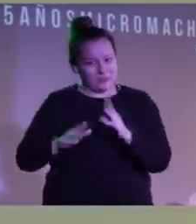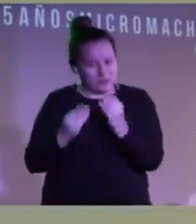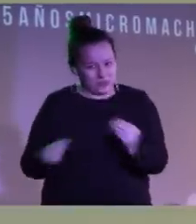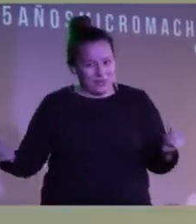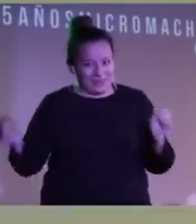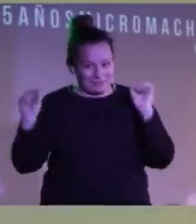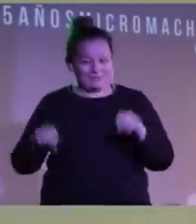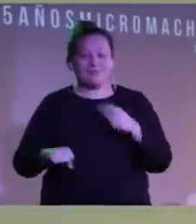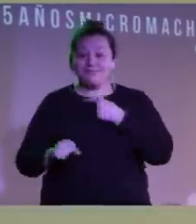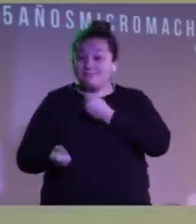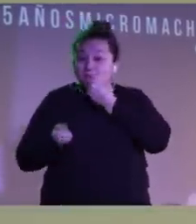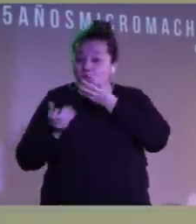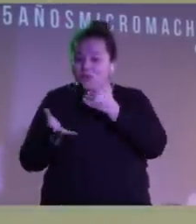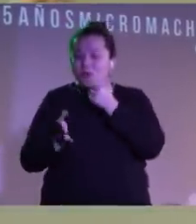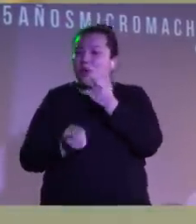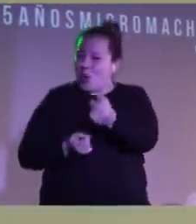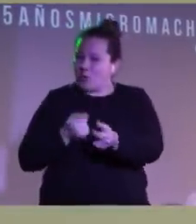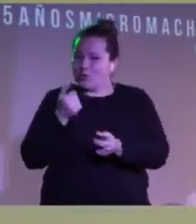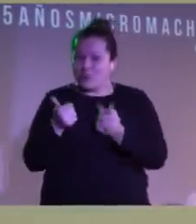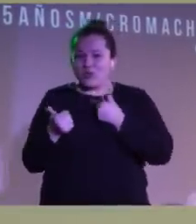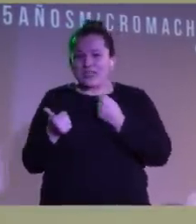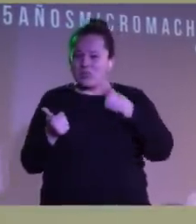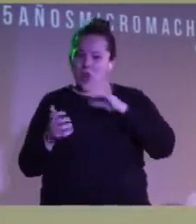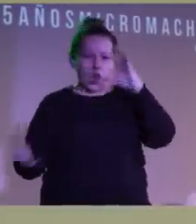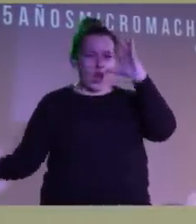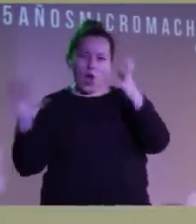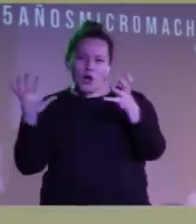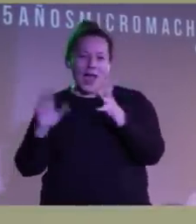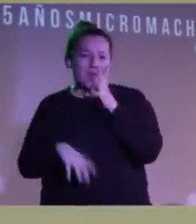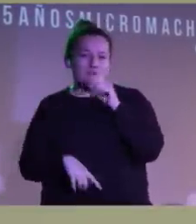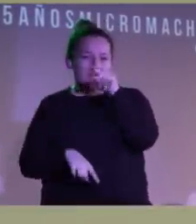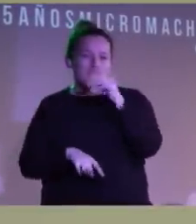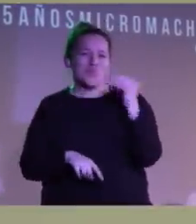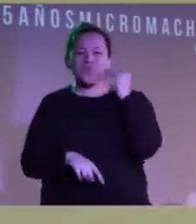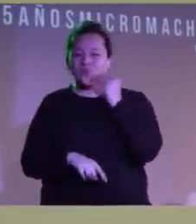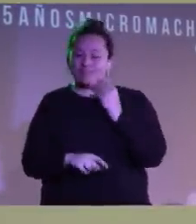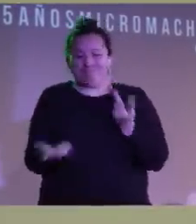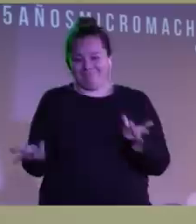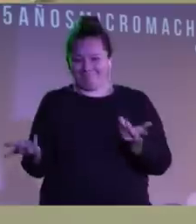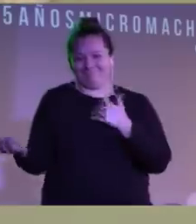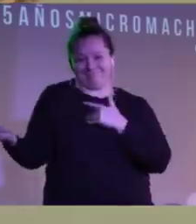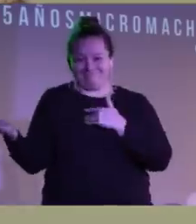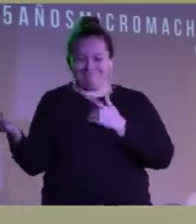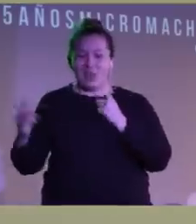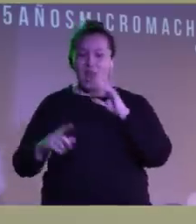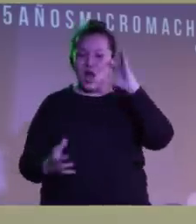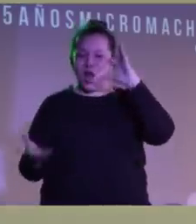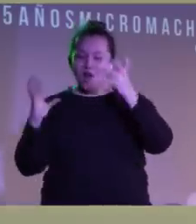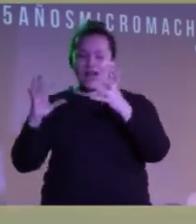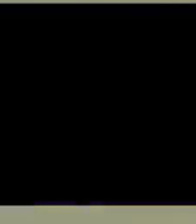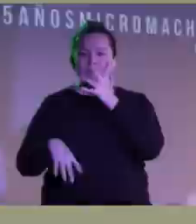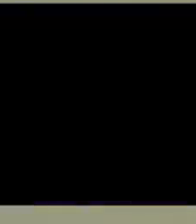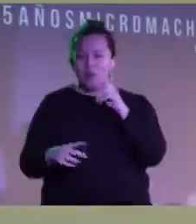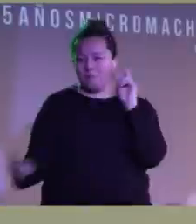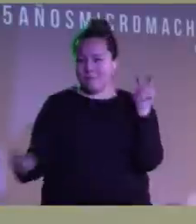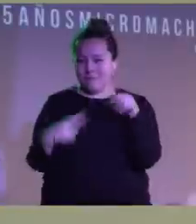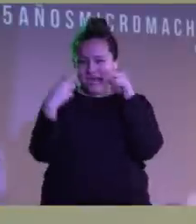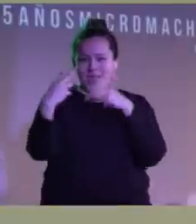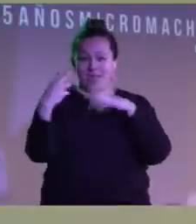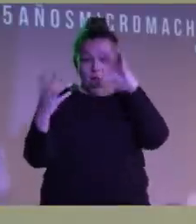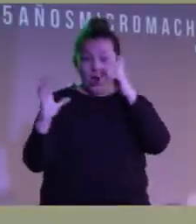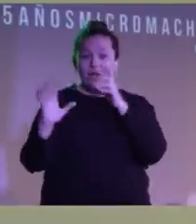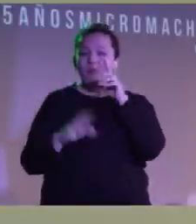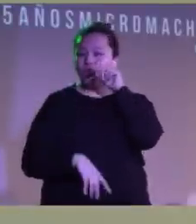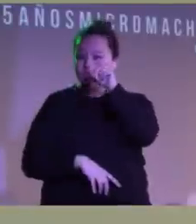Os lo voy ir contando, pero poquito a poquito. Porque yo estoy loca por un beso tuyo, loca, por una mirada loca y por